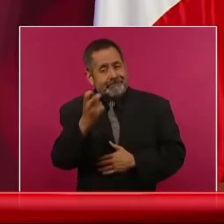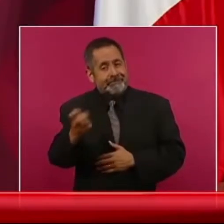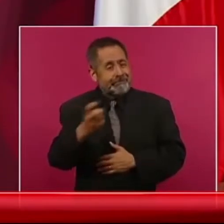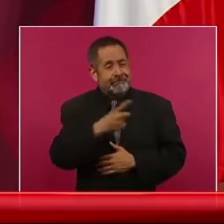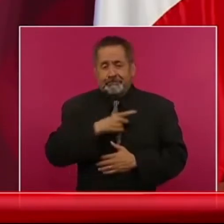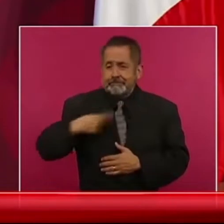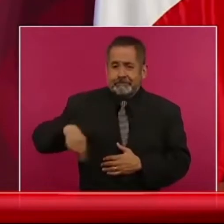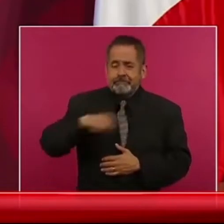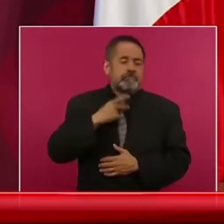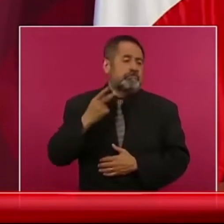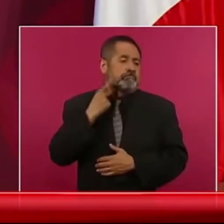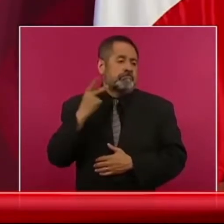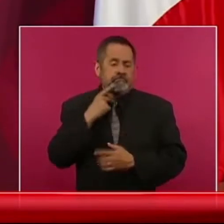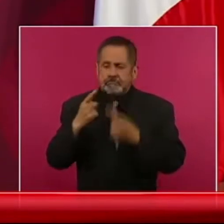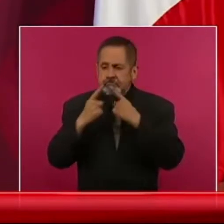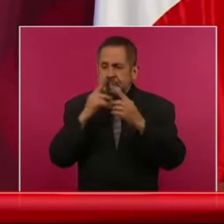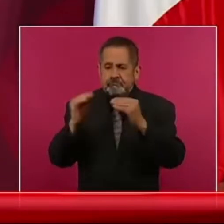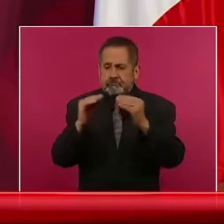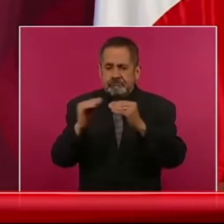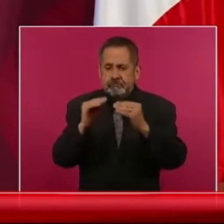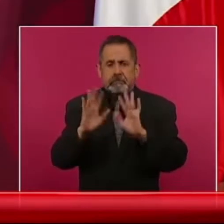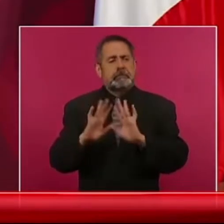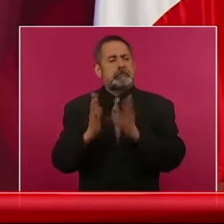la política, para evitar la guerra.